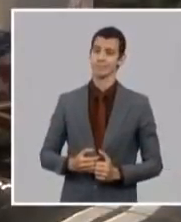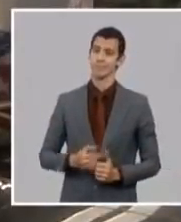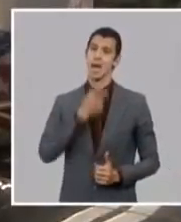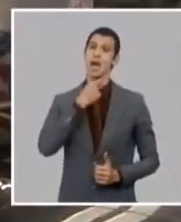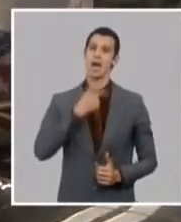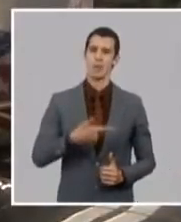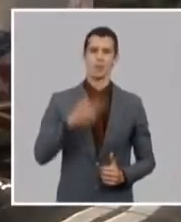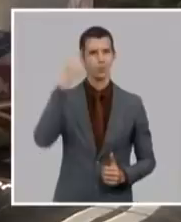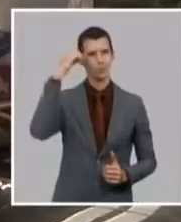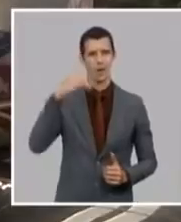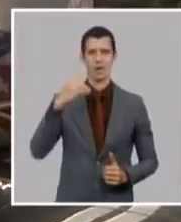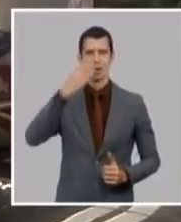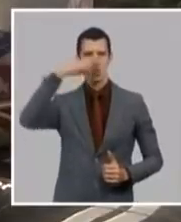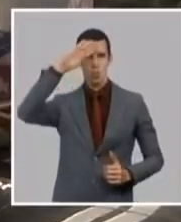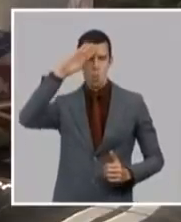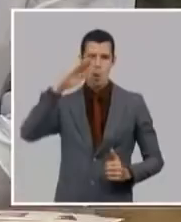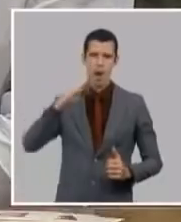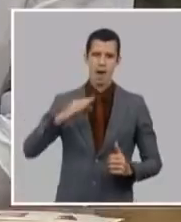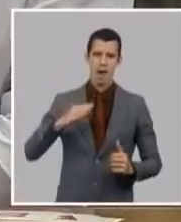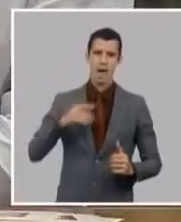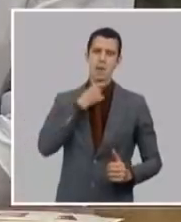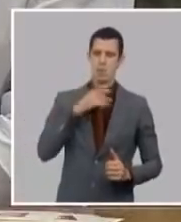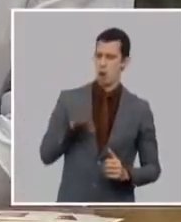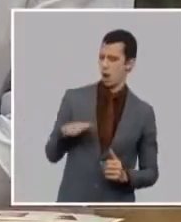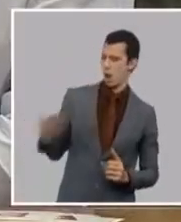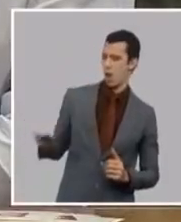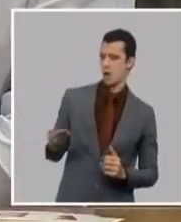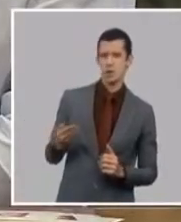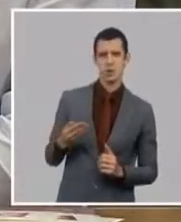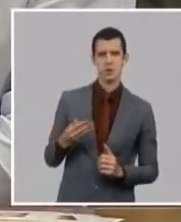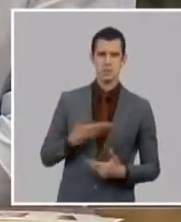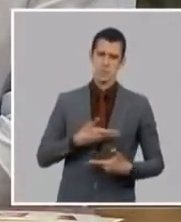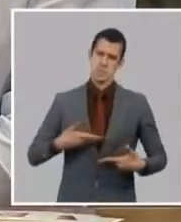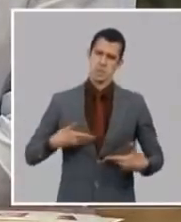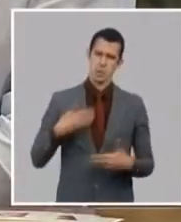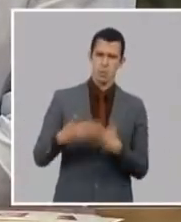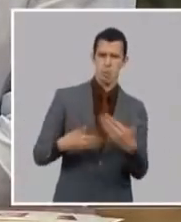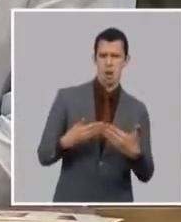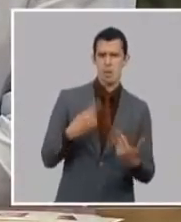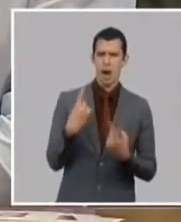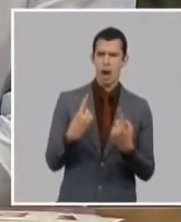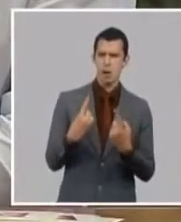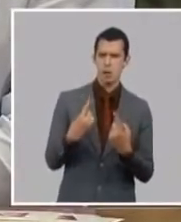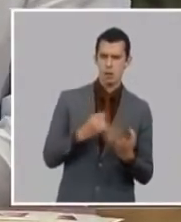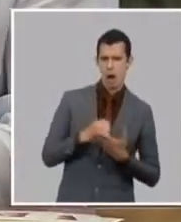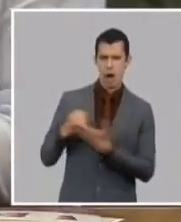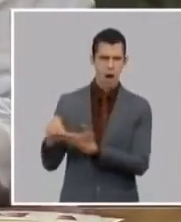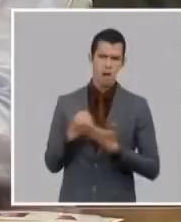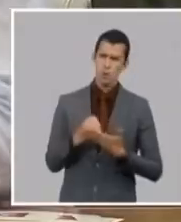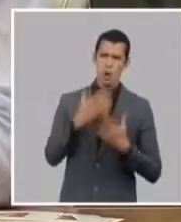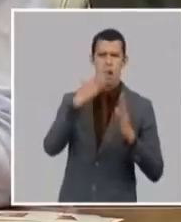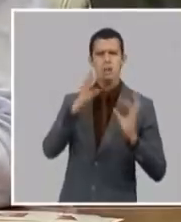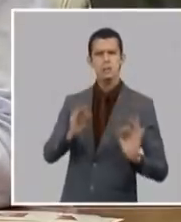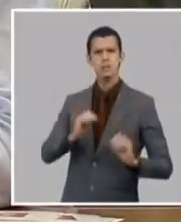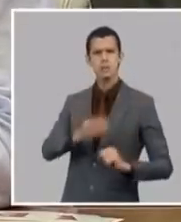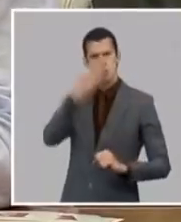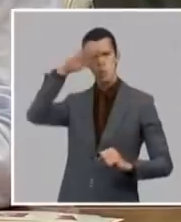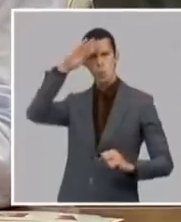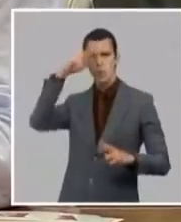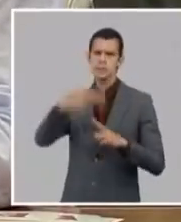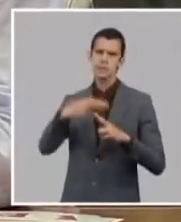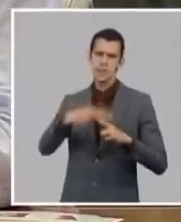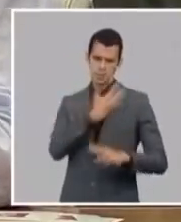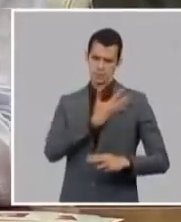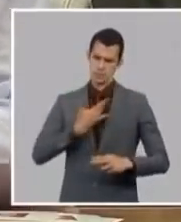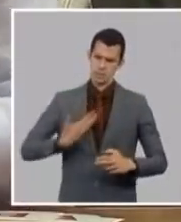necesidades en el barrio de ayudarnos los unos a los otros les molesta esa tranquilidad quieren alterar